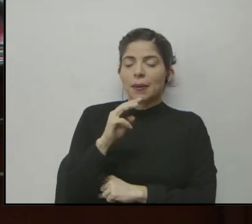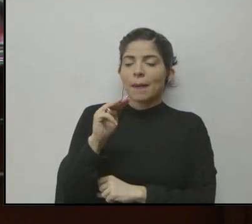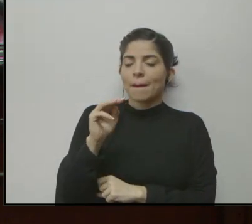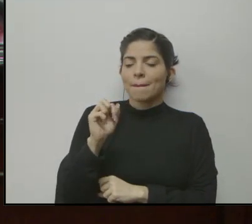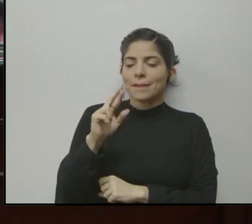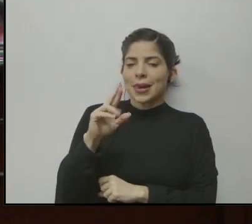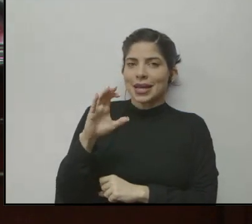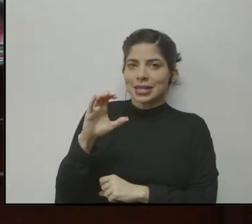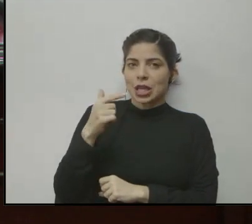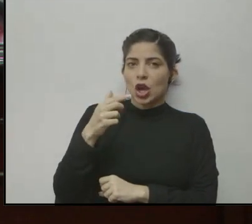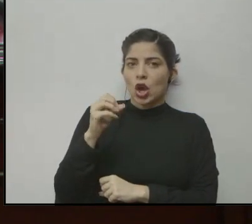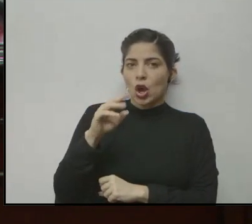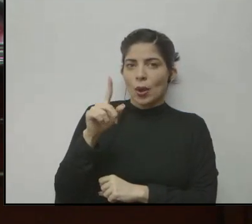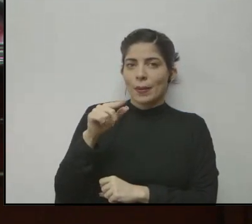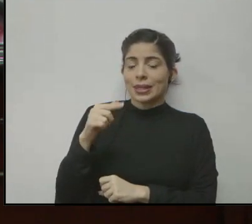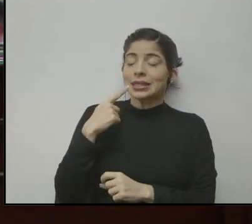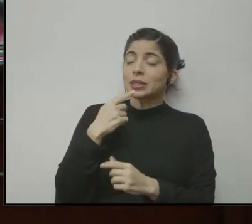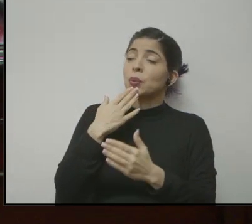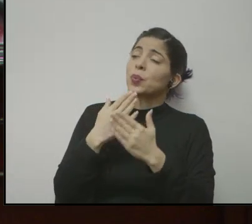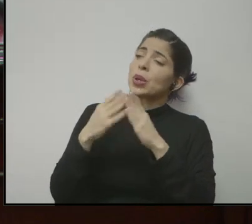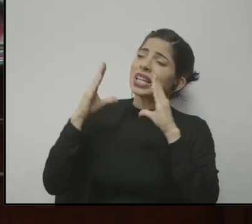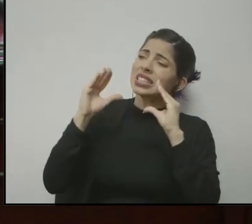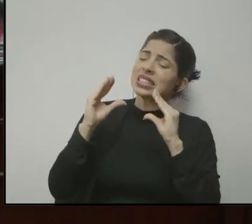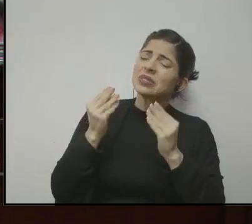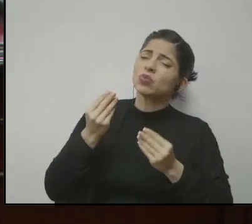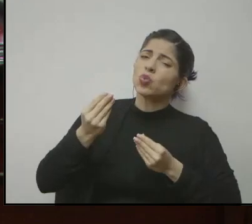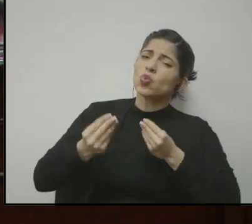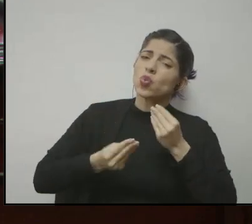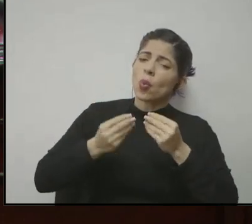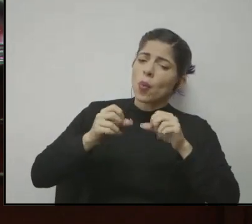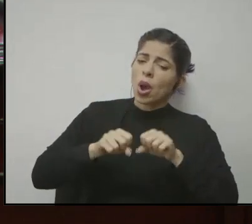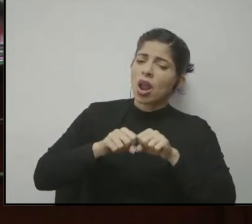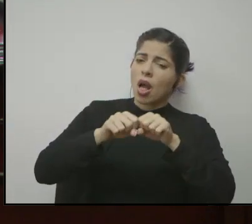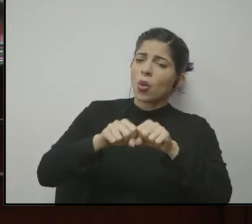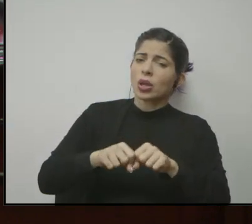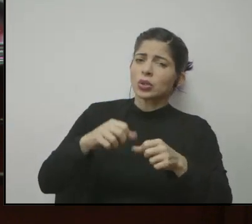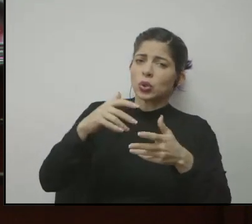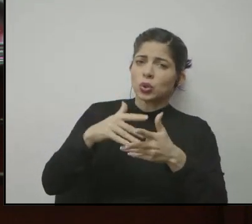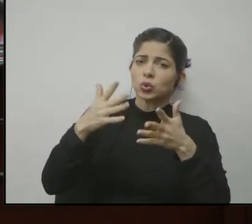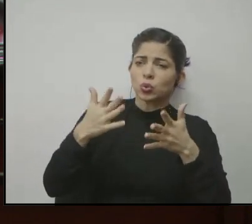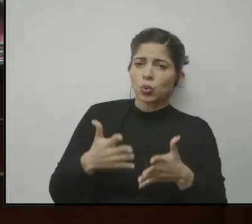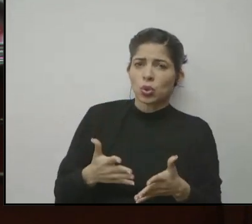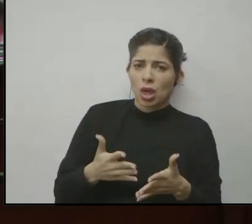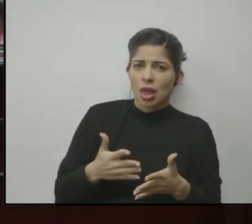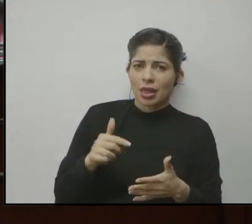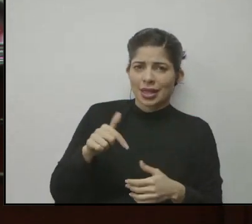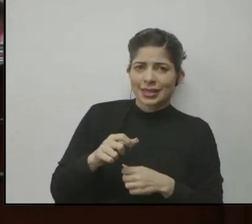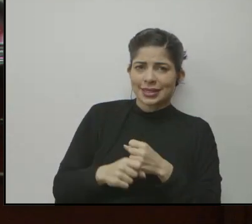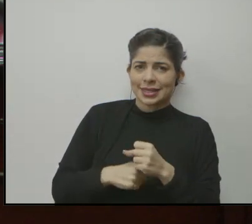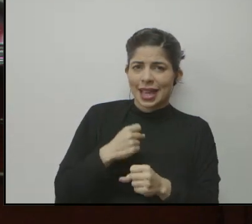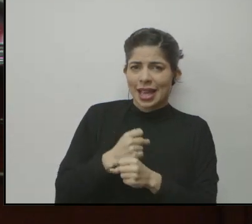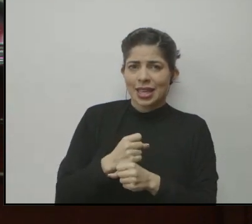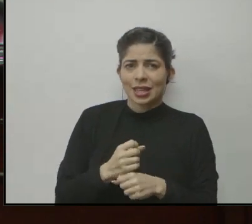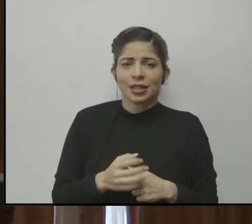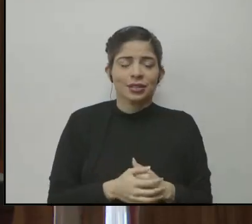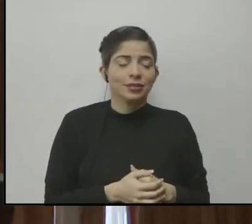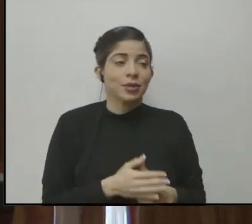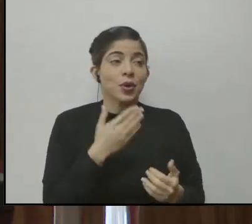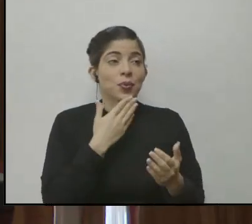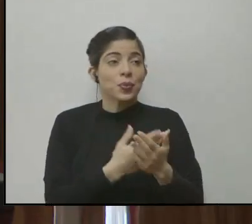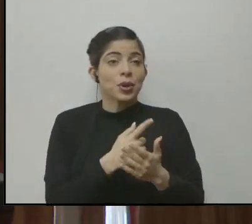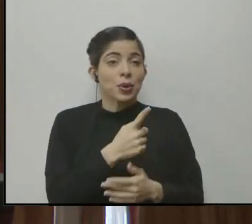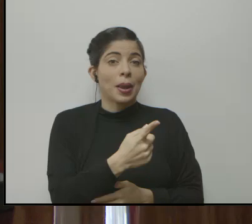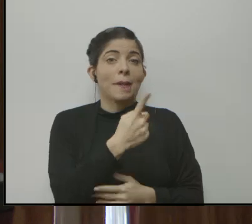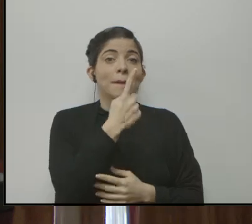Marce Gómez, buenas tardes, ¿cómo se va a realizar las graduaciones a los estudiantes correspondientes a este año? Bueno, una